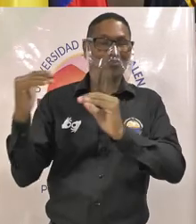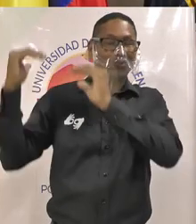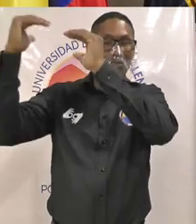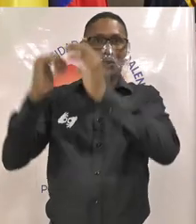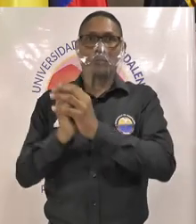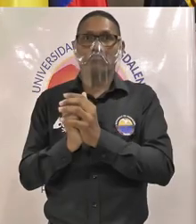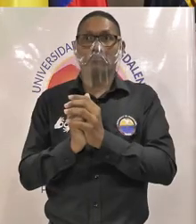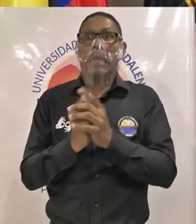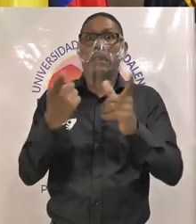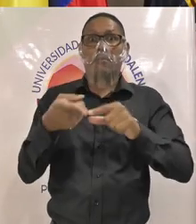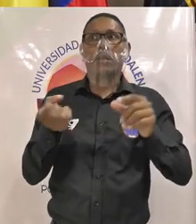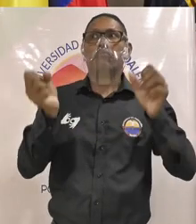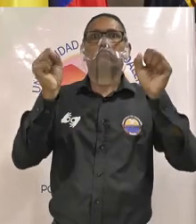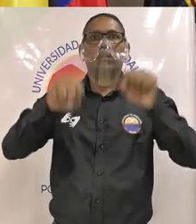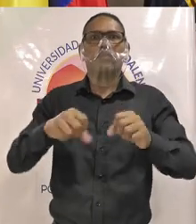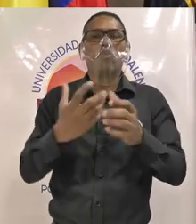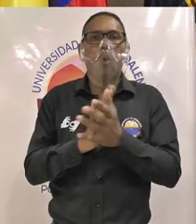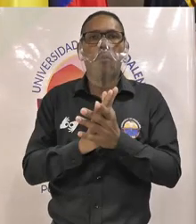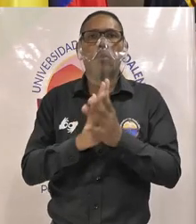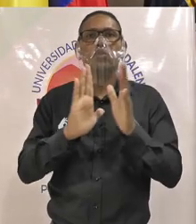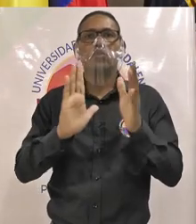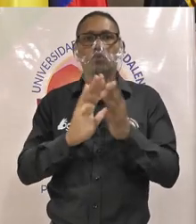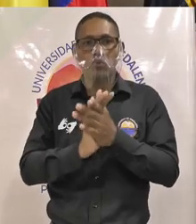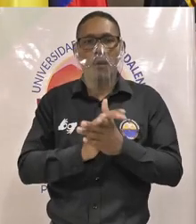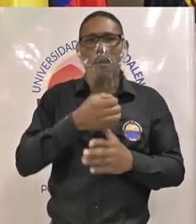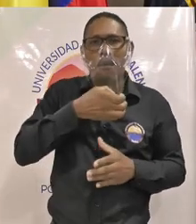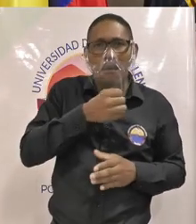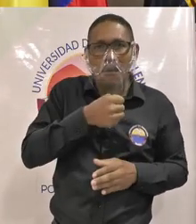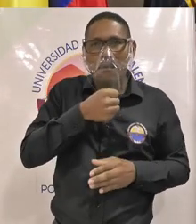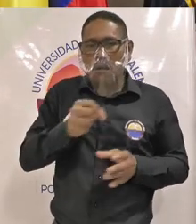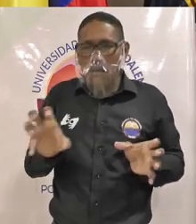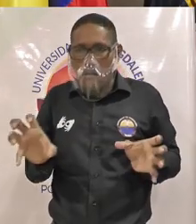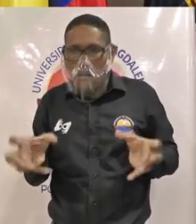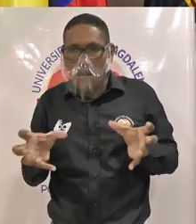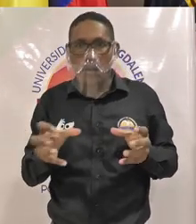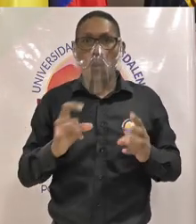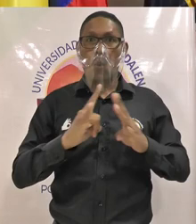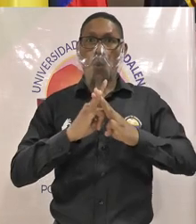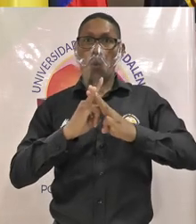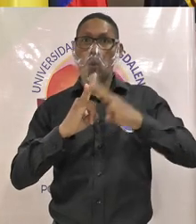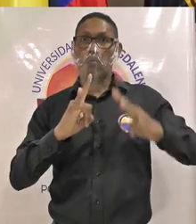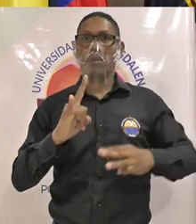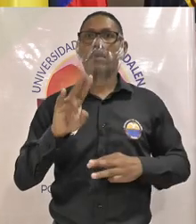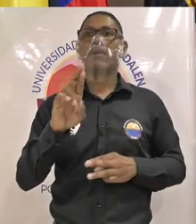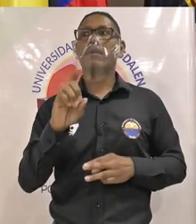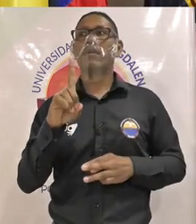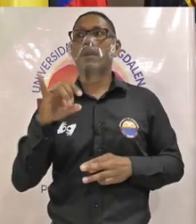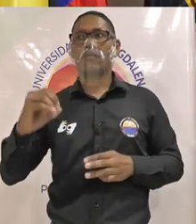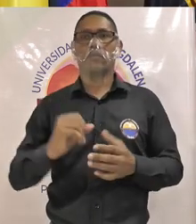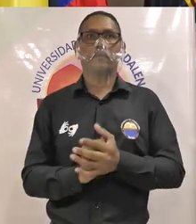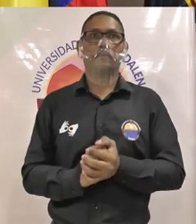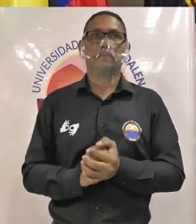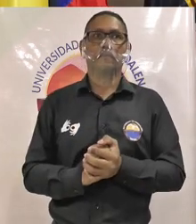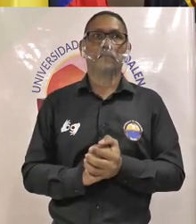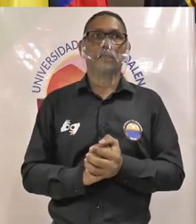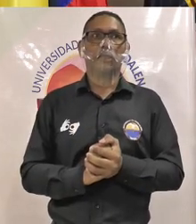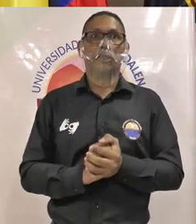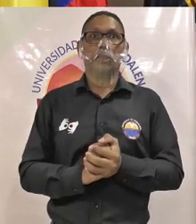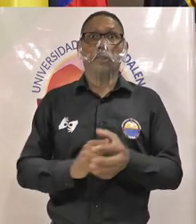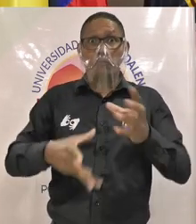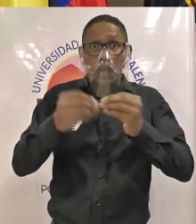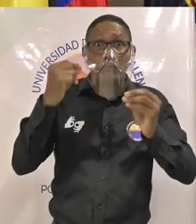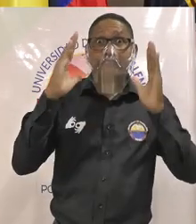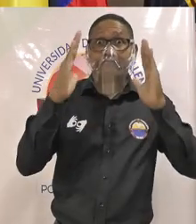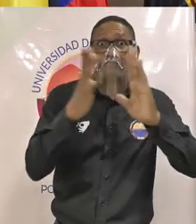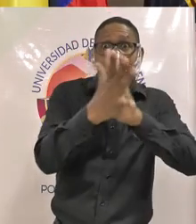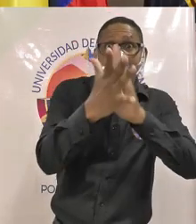por la emisora cultural de la Universidad del Magdalena Unimagdalena Radio por otro lado mucha atención